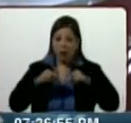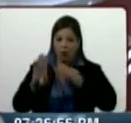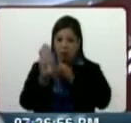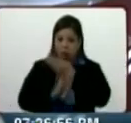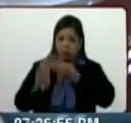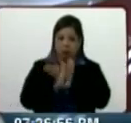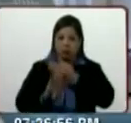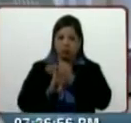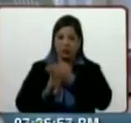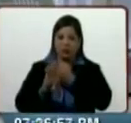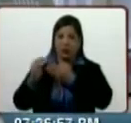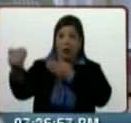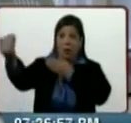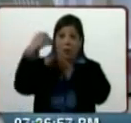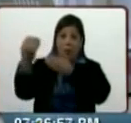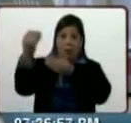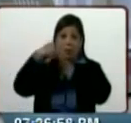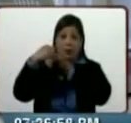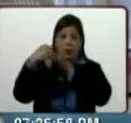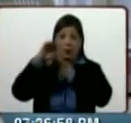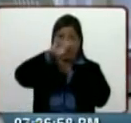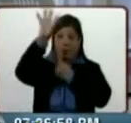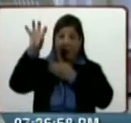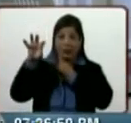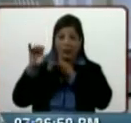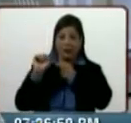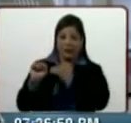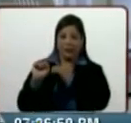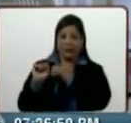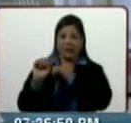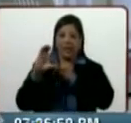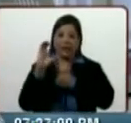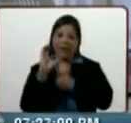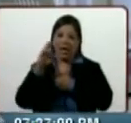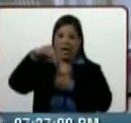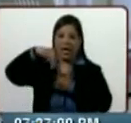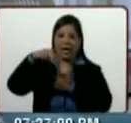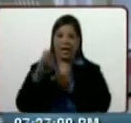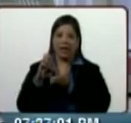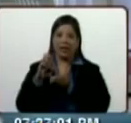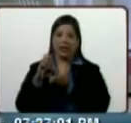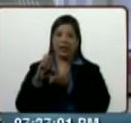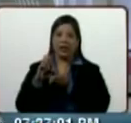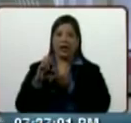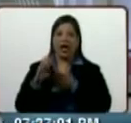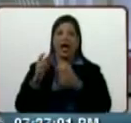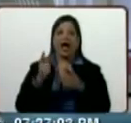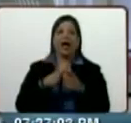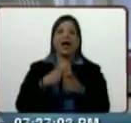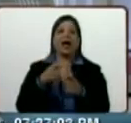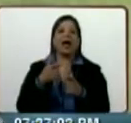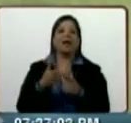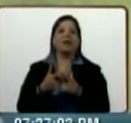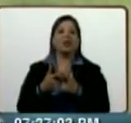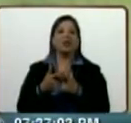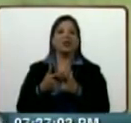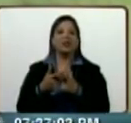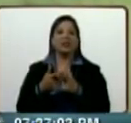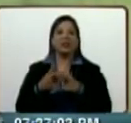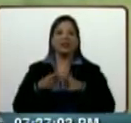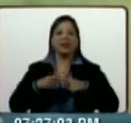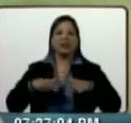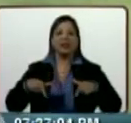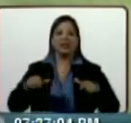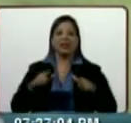desde el exterior se tenga acceso a los cuatro servidores del CNE, que es lo único que se hizo, se produjo en la sintaxis y las palabras,